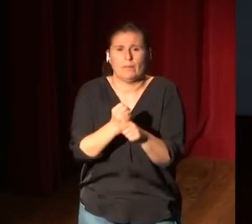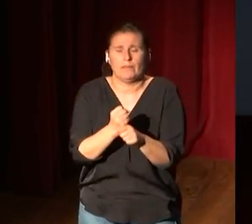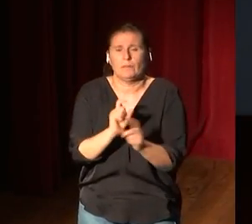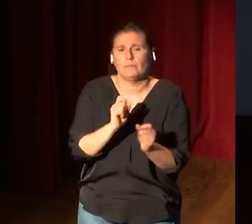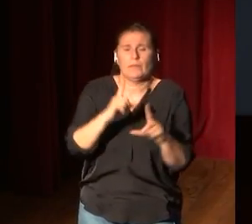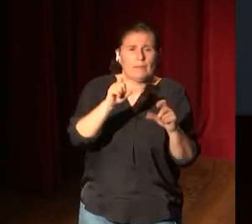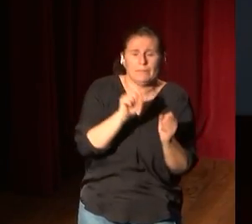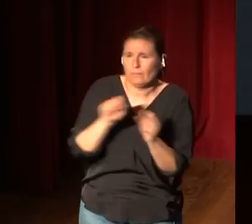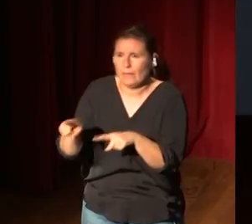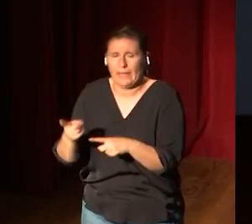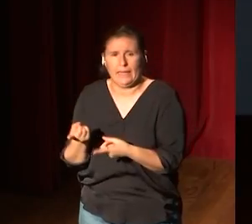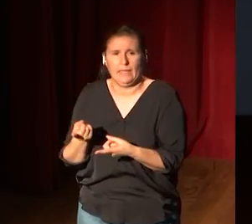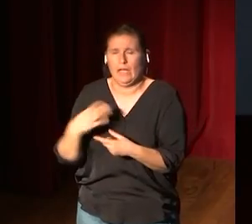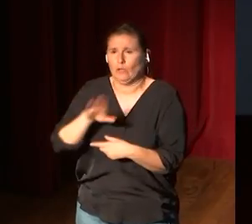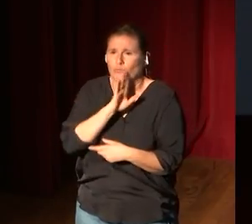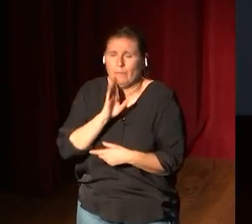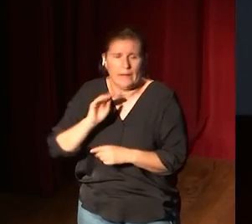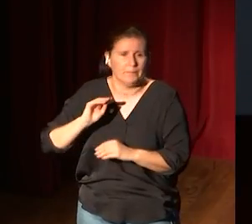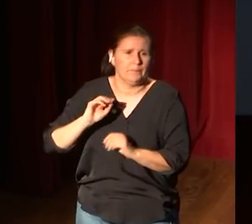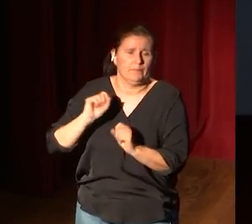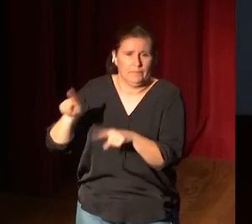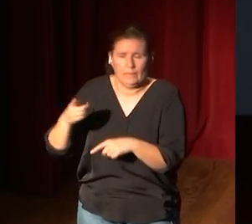imagen, una foto a tu madre, a un amigo.